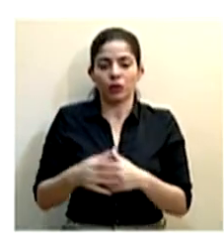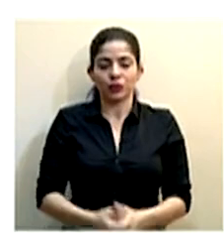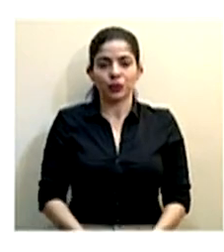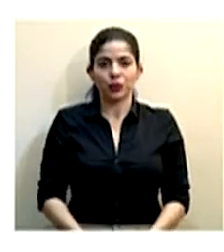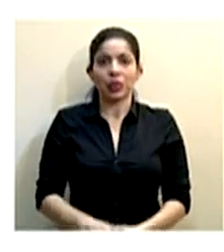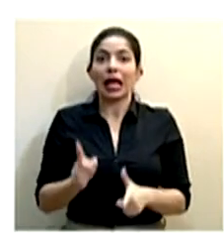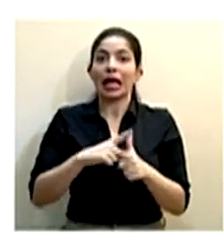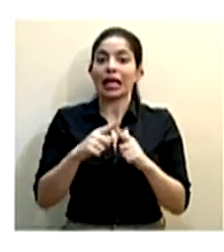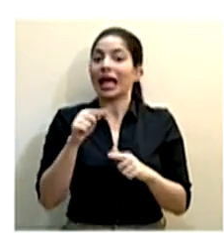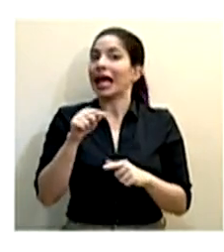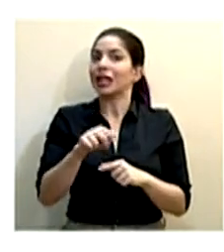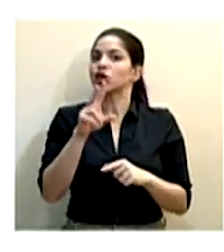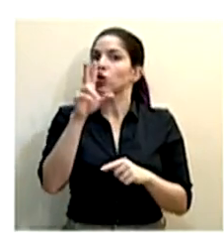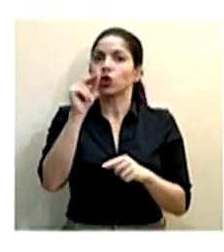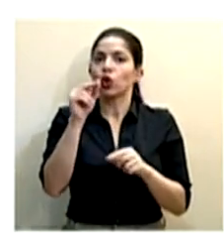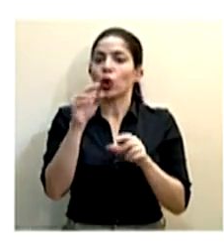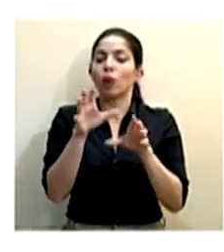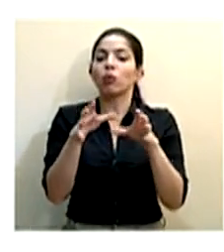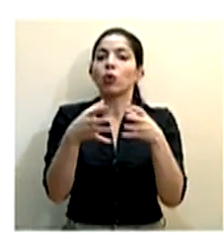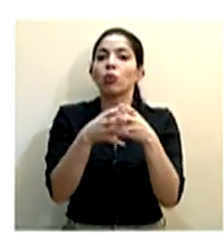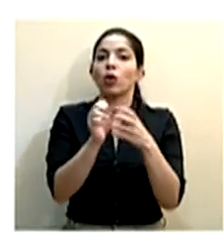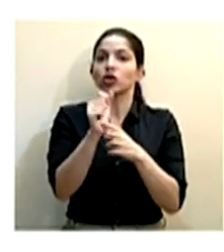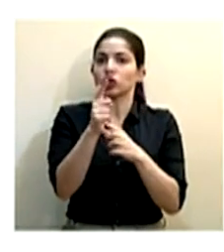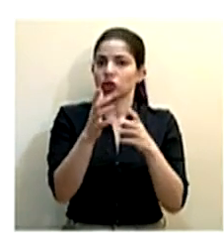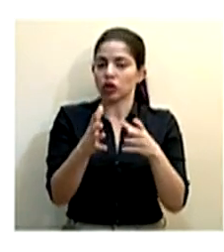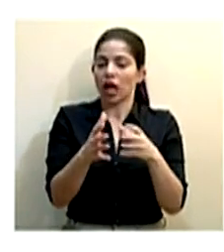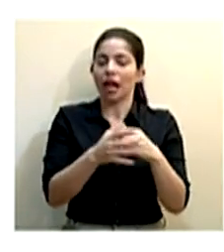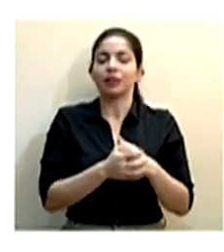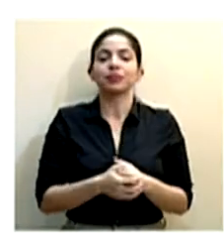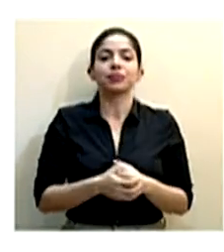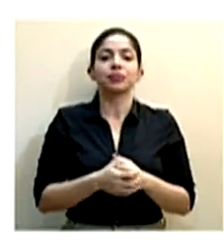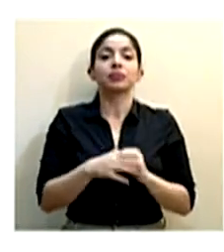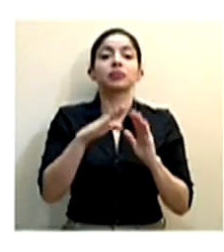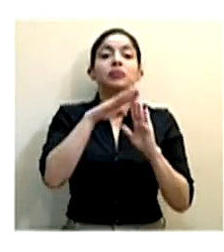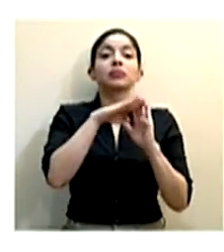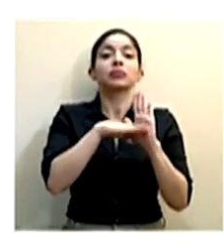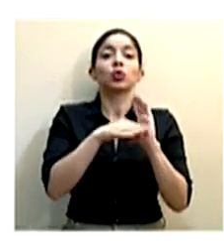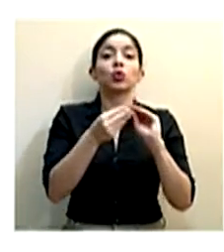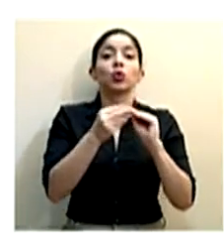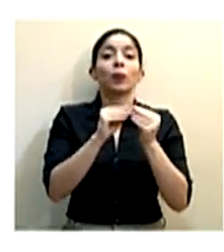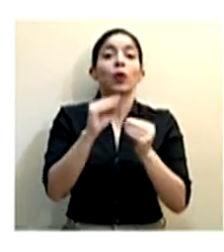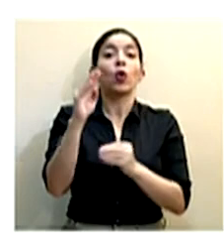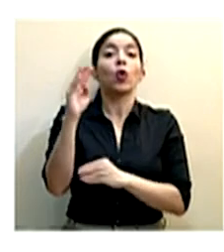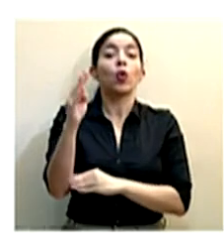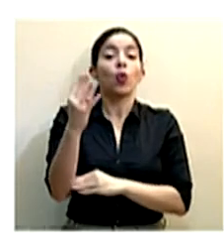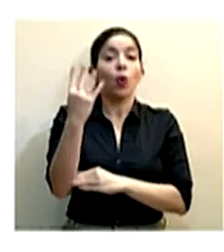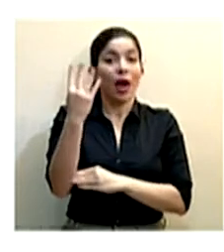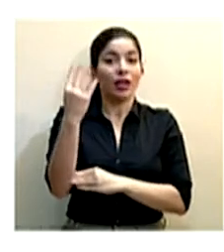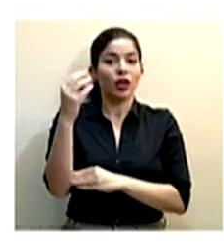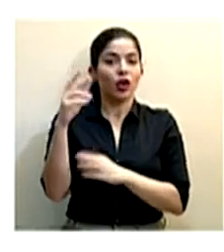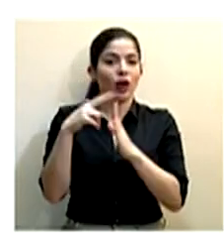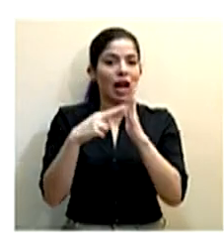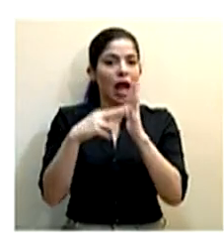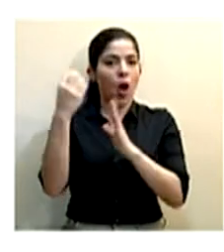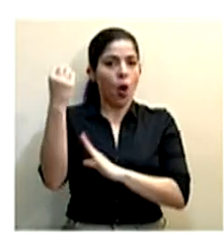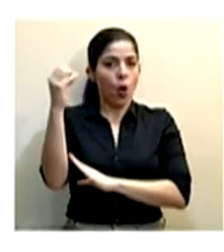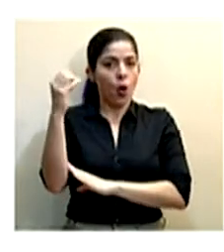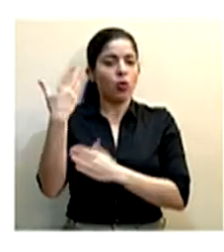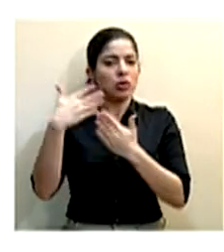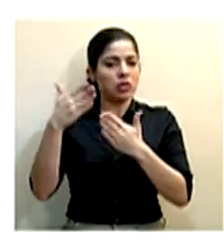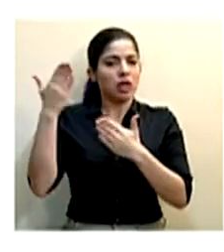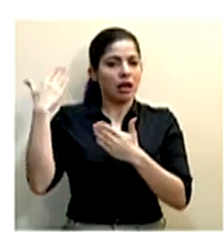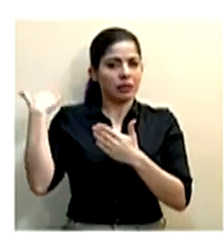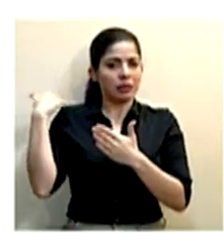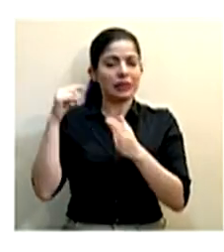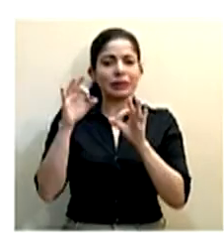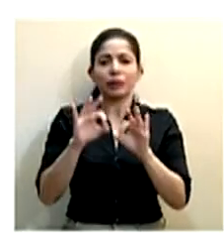Entonces eso no son burbujas sociales. La regla de oro número cuatro y también la hemos venido aplicando o diciendo y que